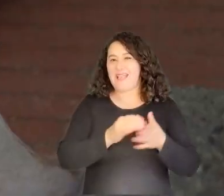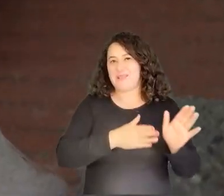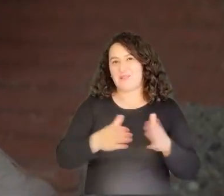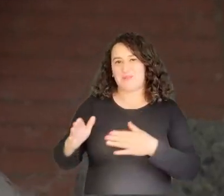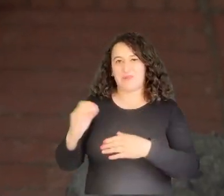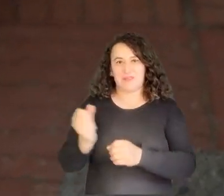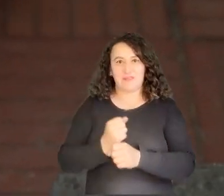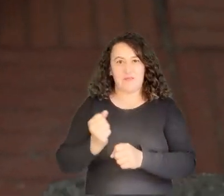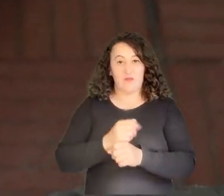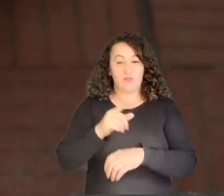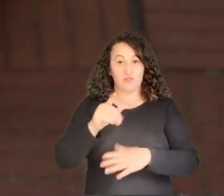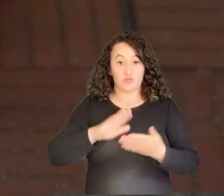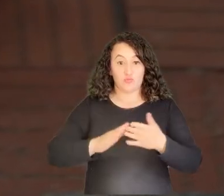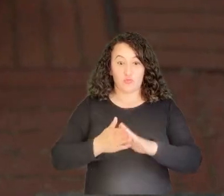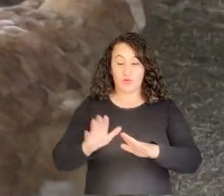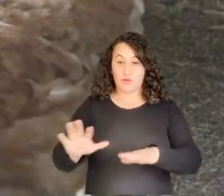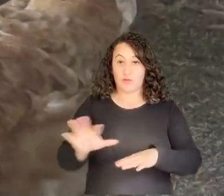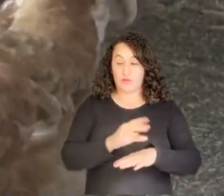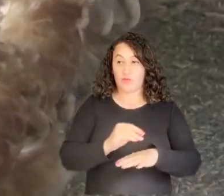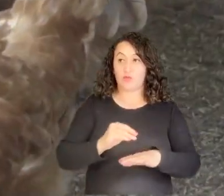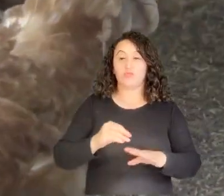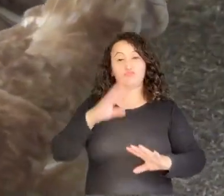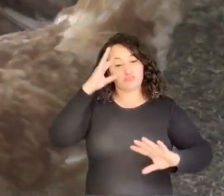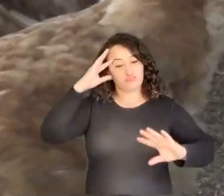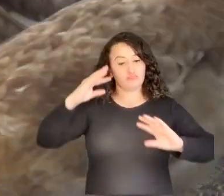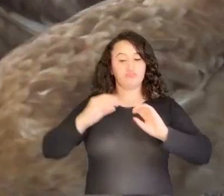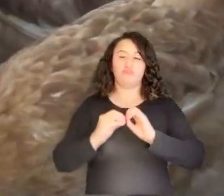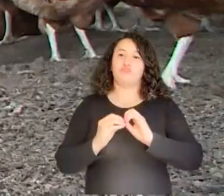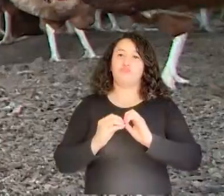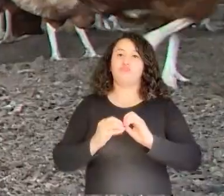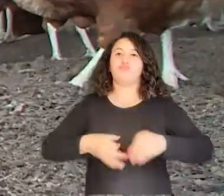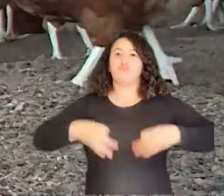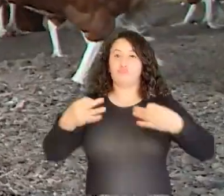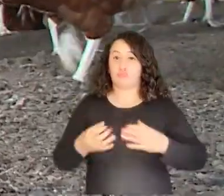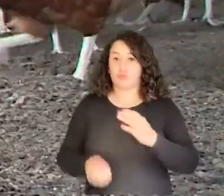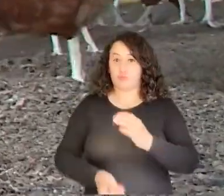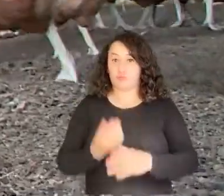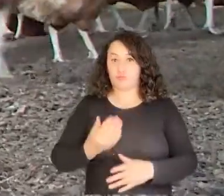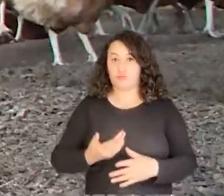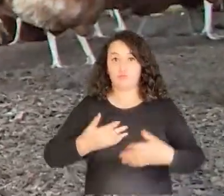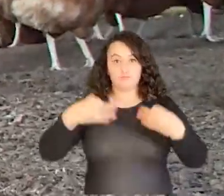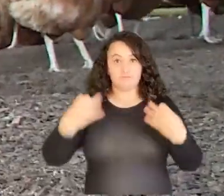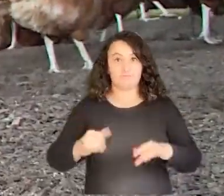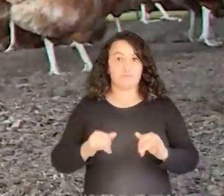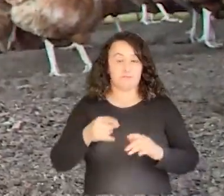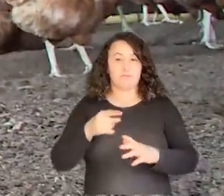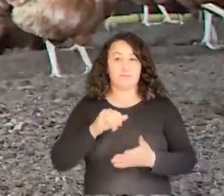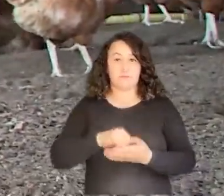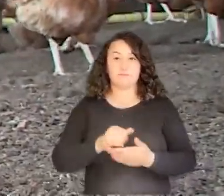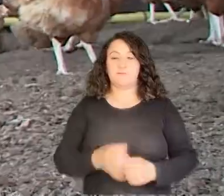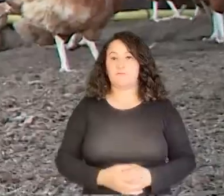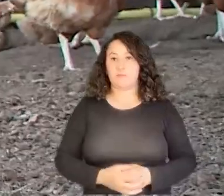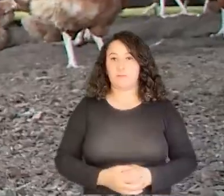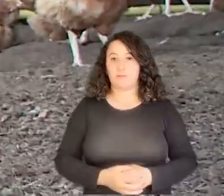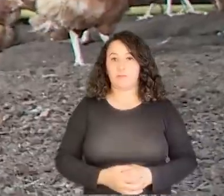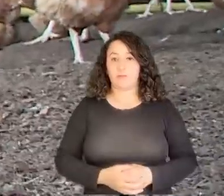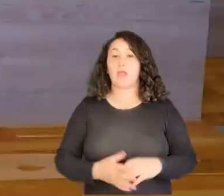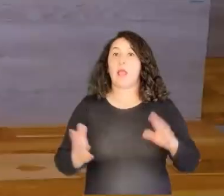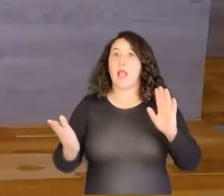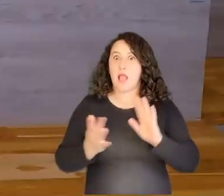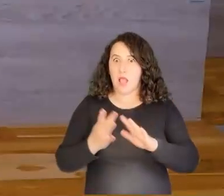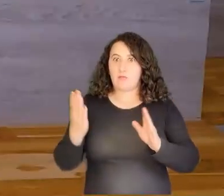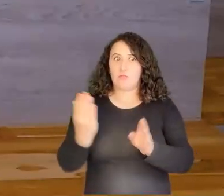trabajo con la comunidad que va a ser concertado para generar lo que es ya una intervención. Entonces, de acuerdo a esas